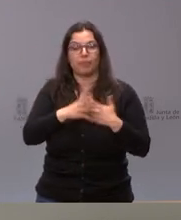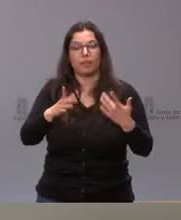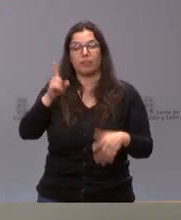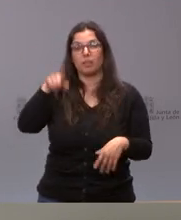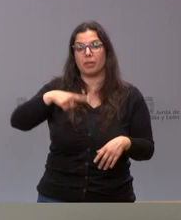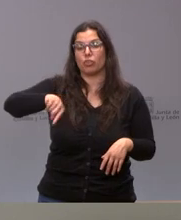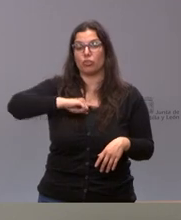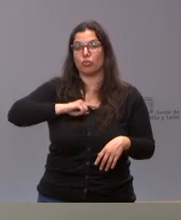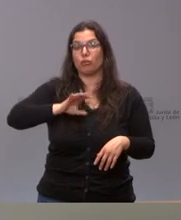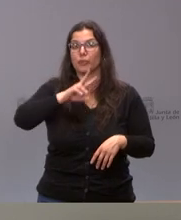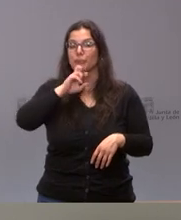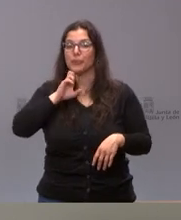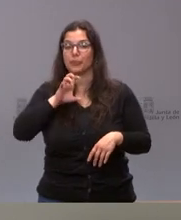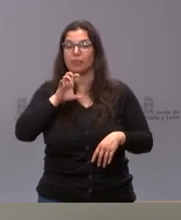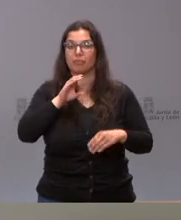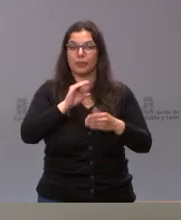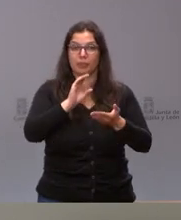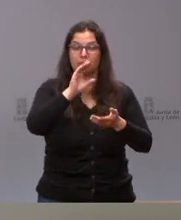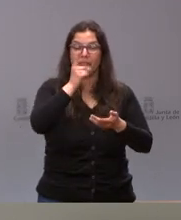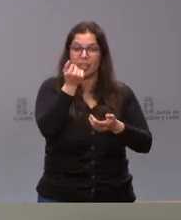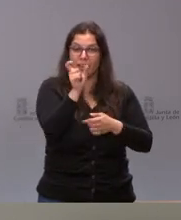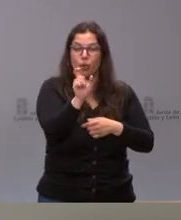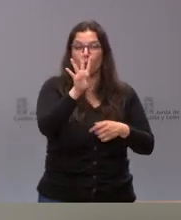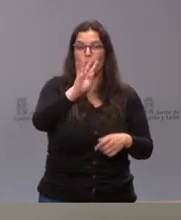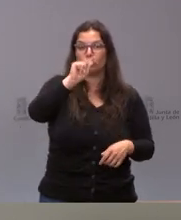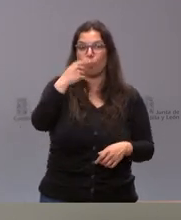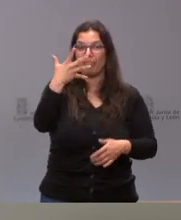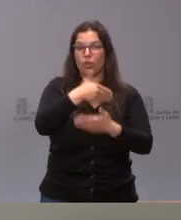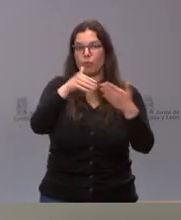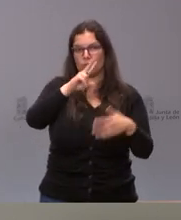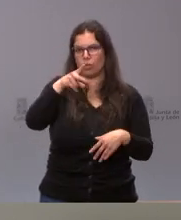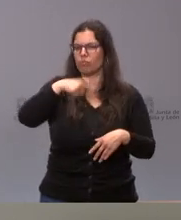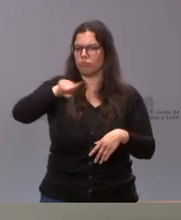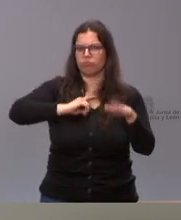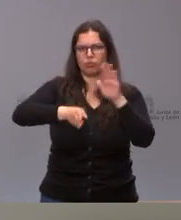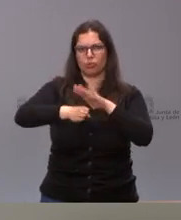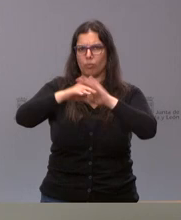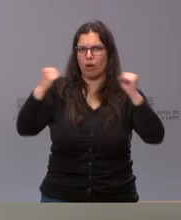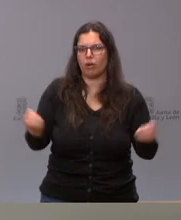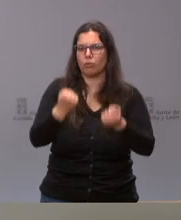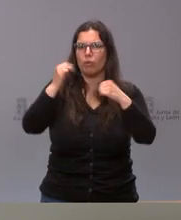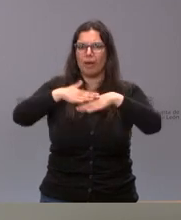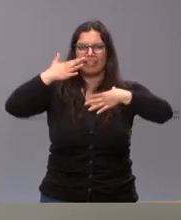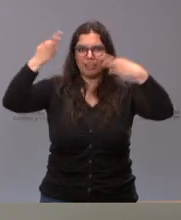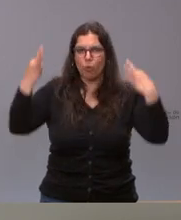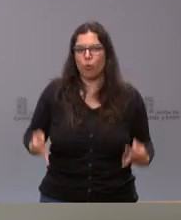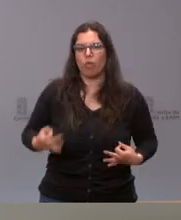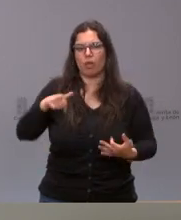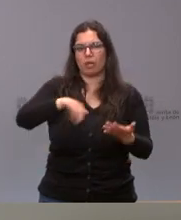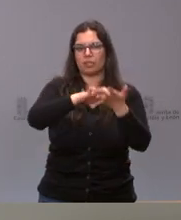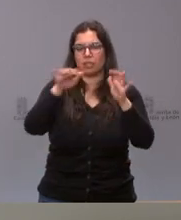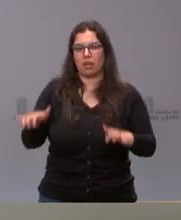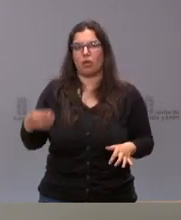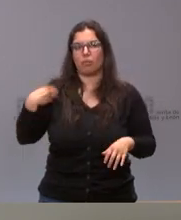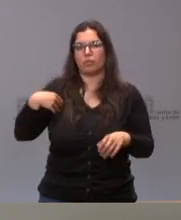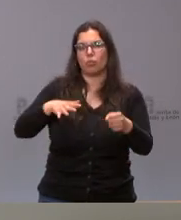reservado 4,5 millones de euros. Seguiremos en esas actuaciones de garantizar esa ciberseguridad en Castilla y León dentro